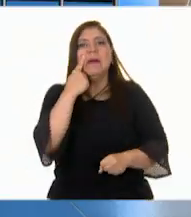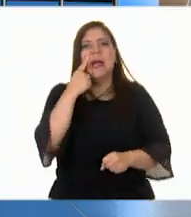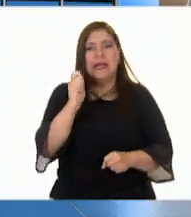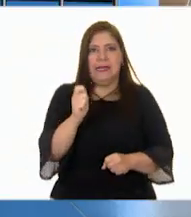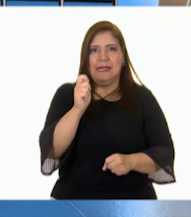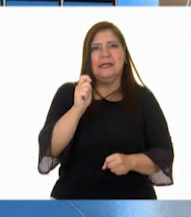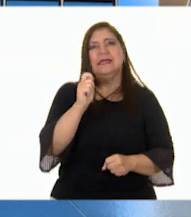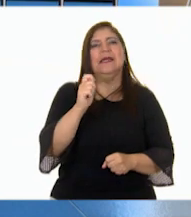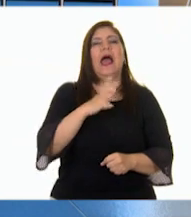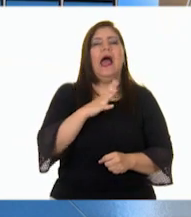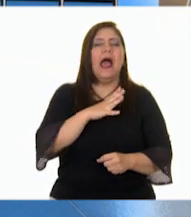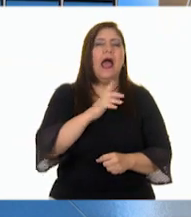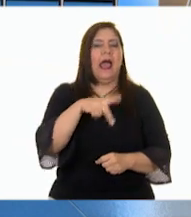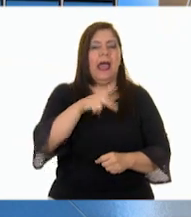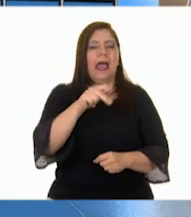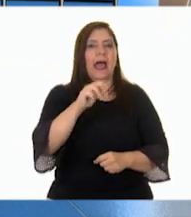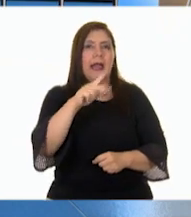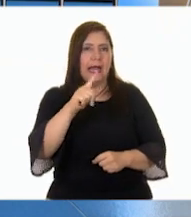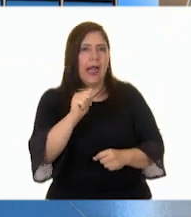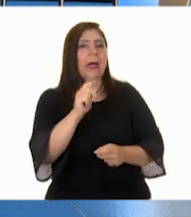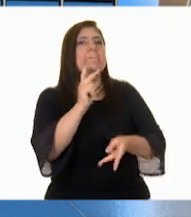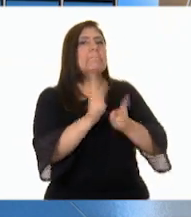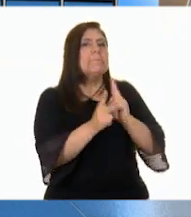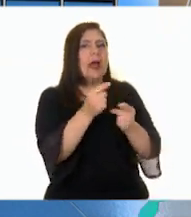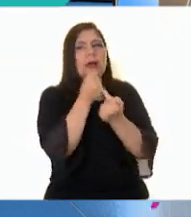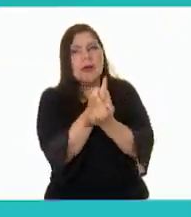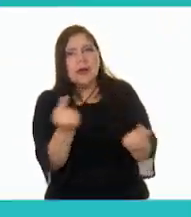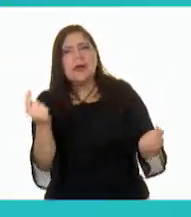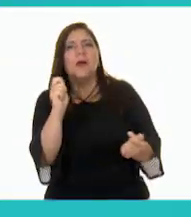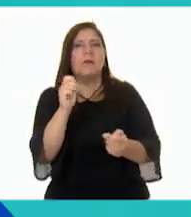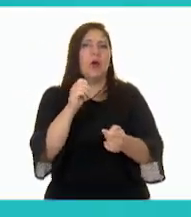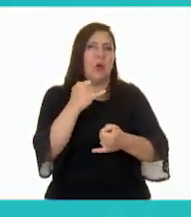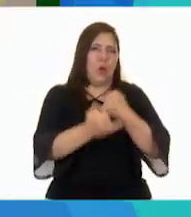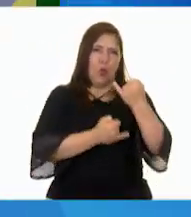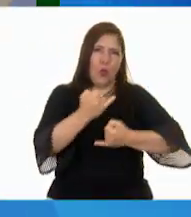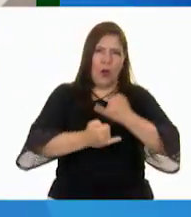platica con las niñas que juegan tocho.